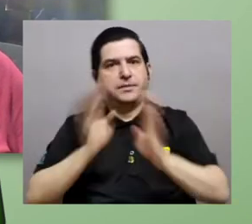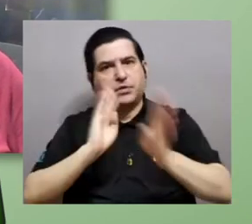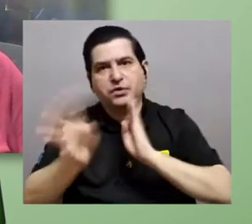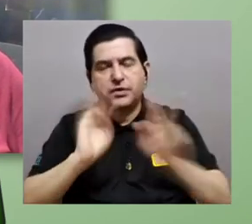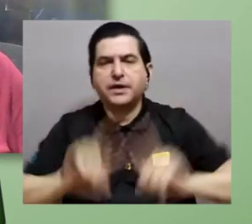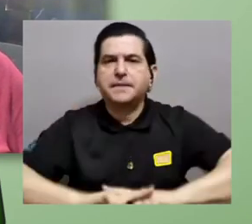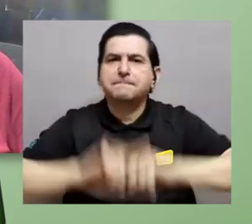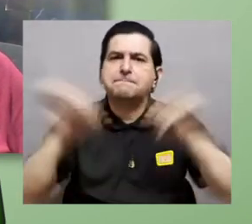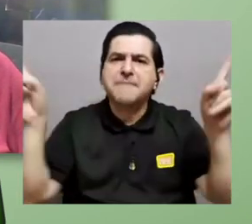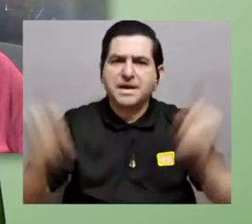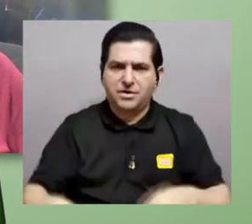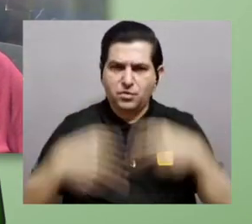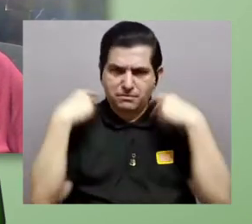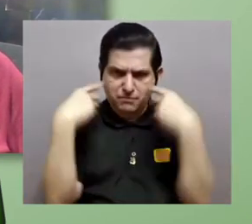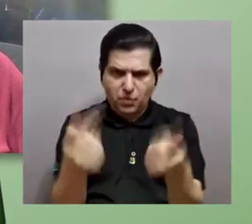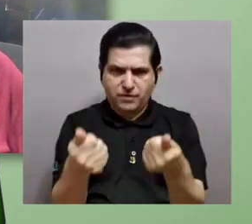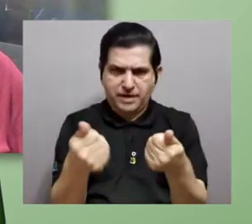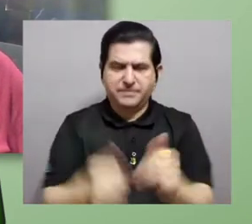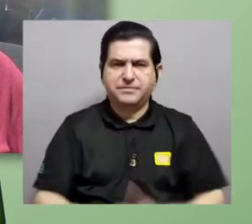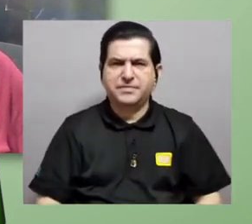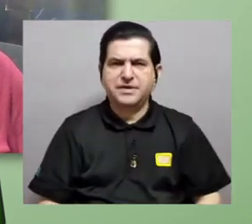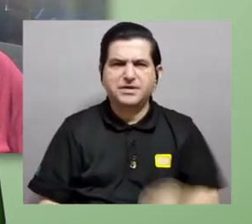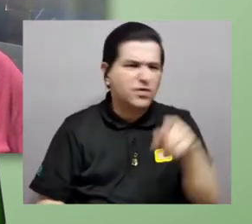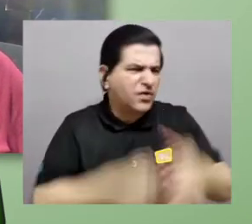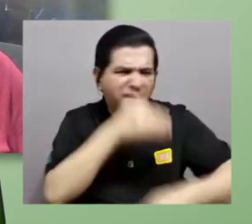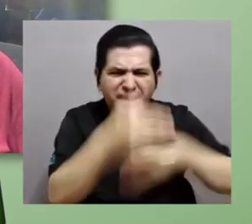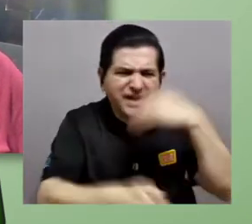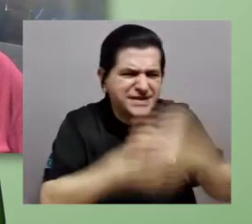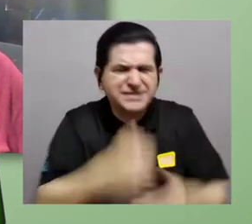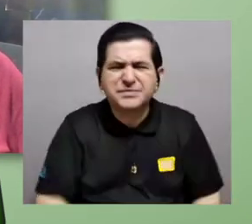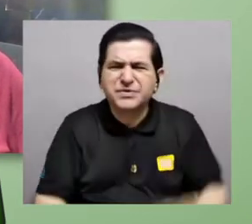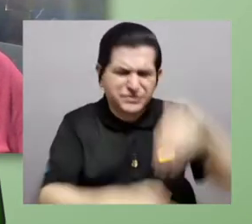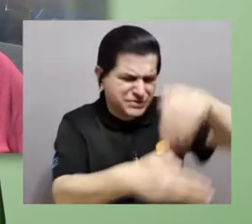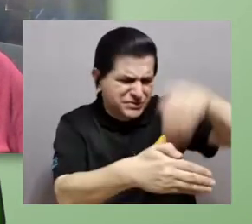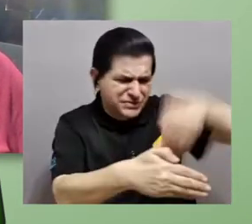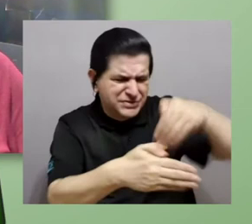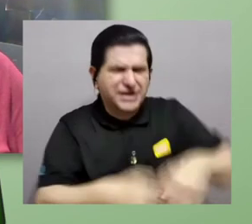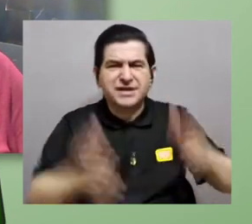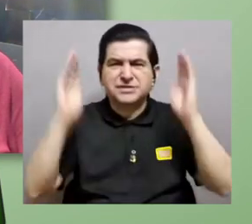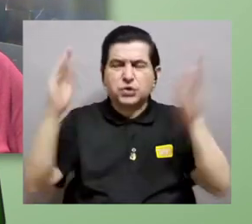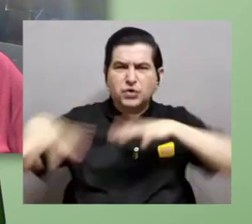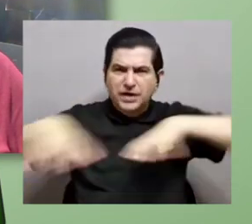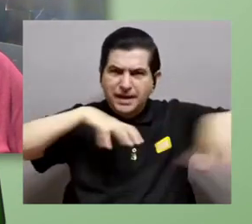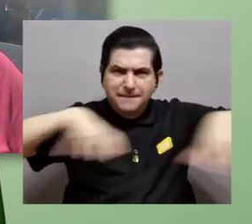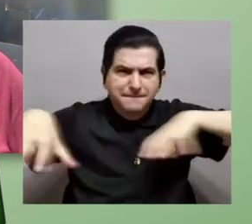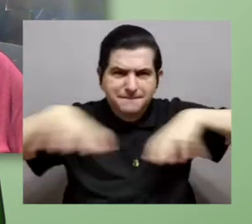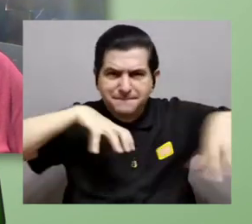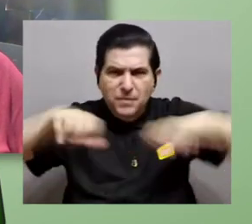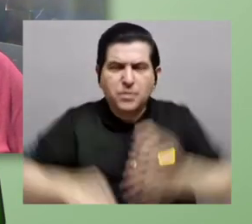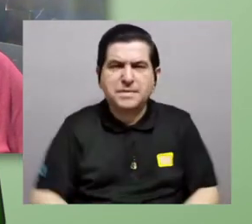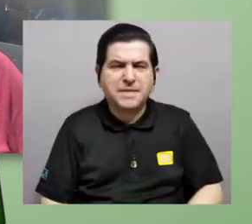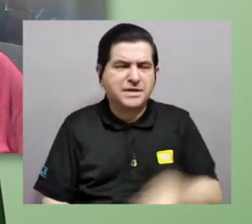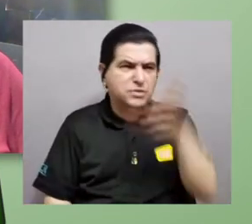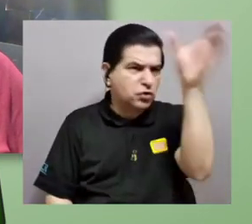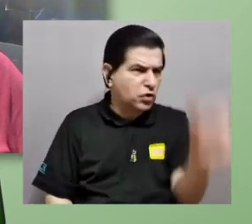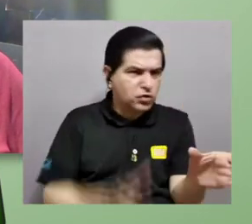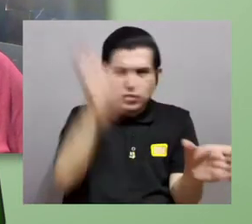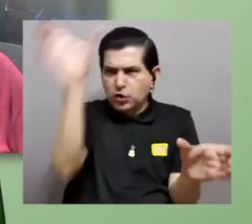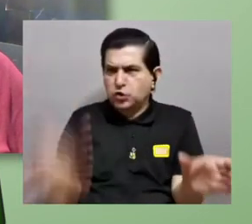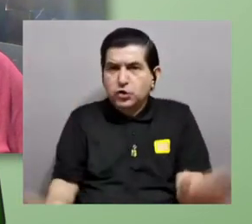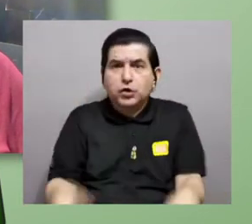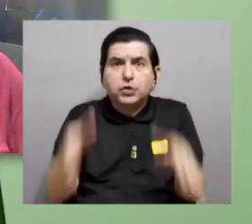inmenso lo que podríamos hablar, pero rápidamente, ¿cómo se hace ese proceso de documentación, esos grandes movimientos